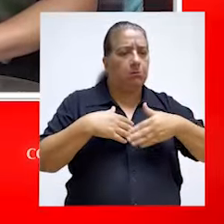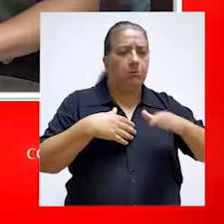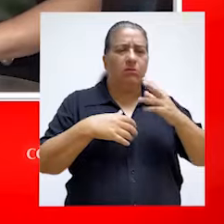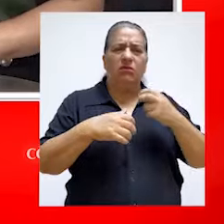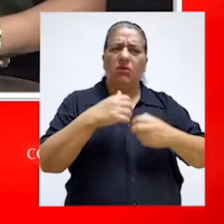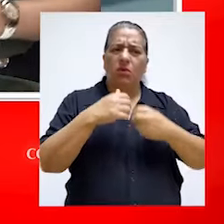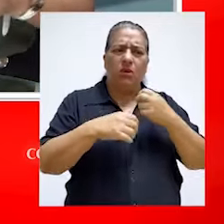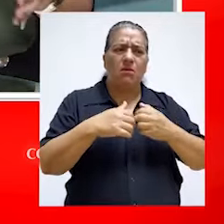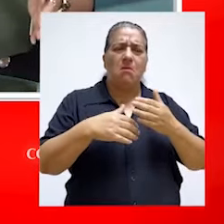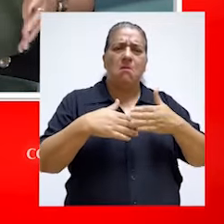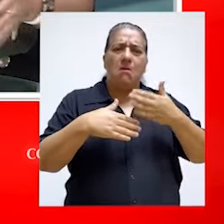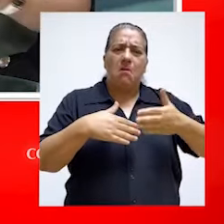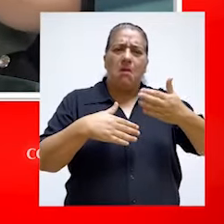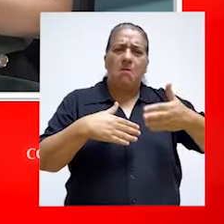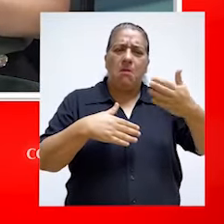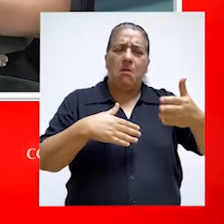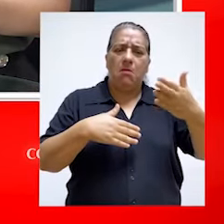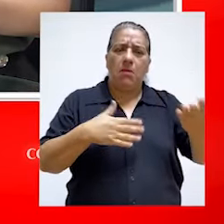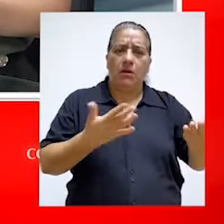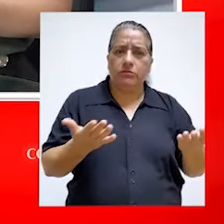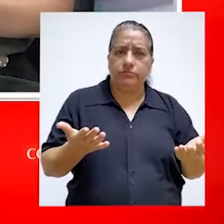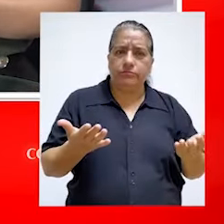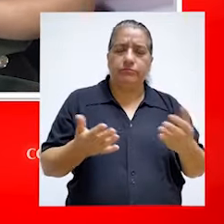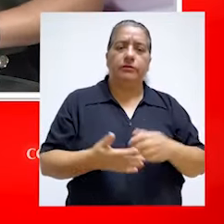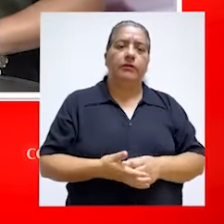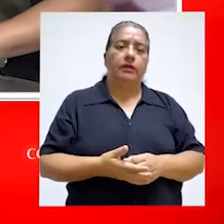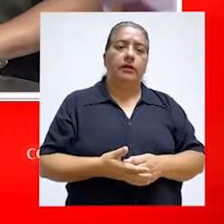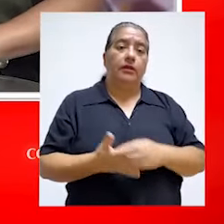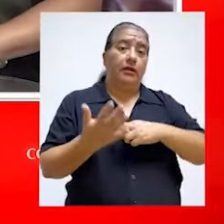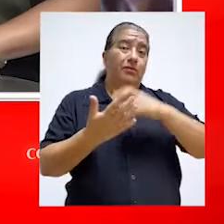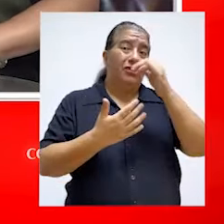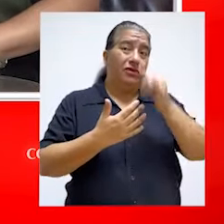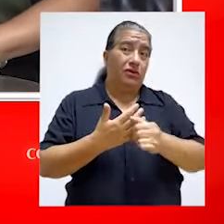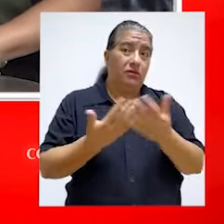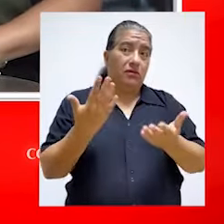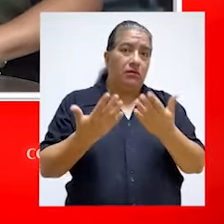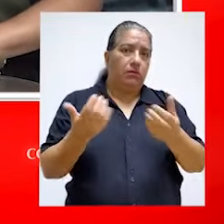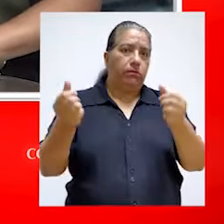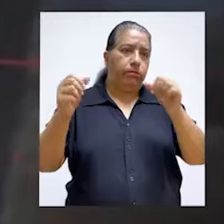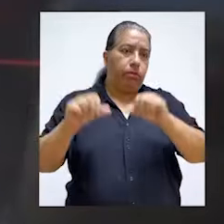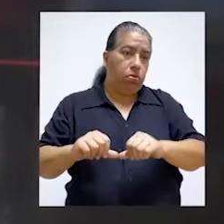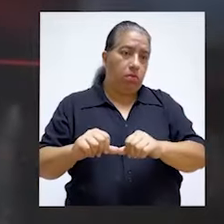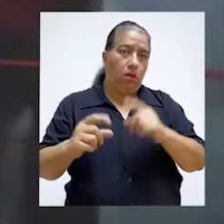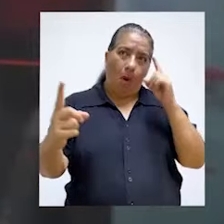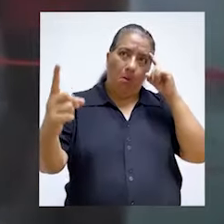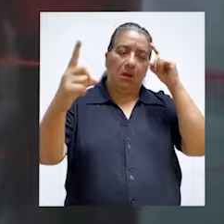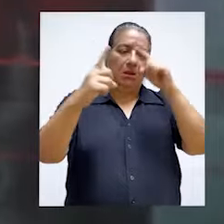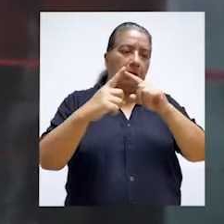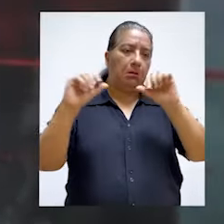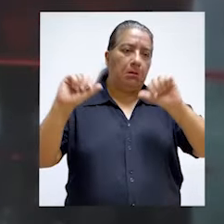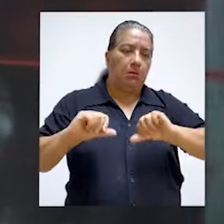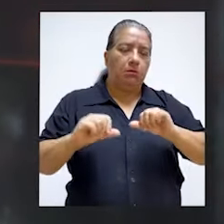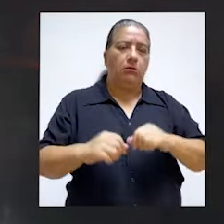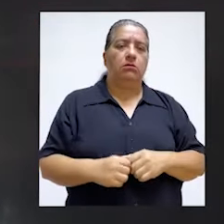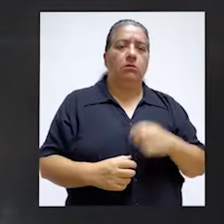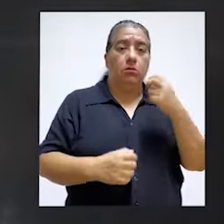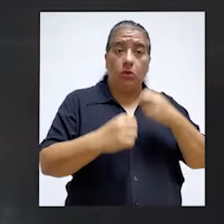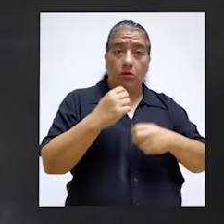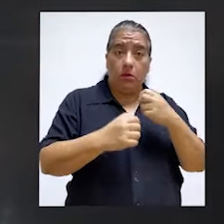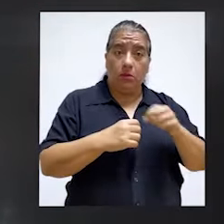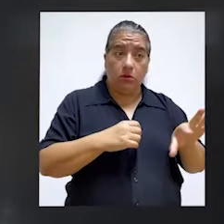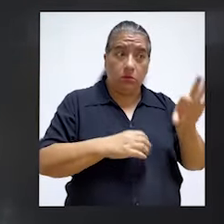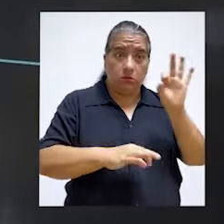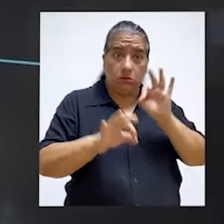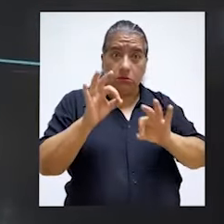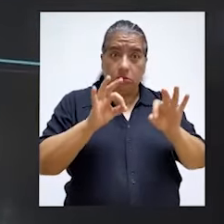¿Y las irregularidades que ustedes han detectado en las inversiones públicas son las que causan mayor prejuicio al Estado? Si una inversión pública, después